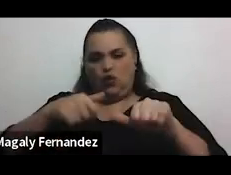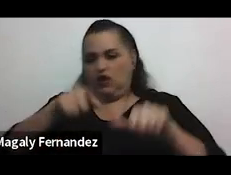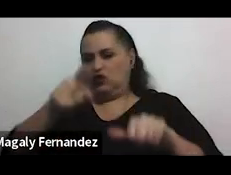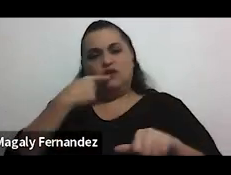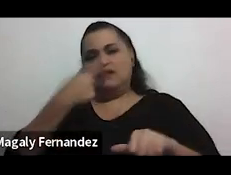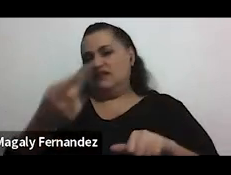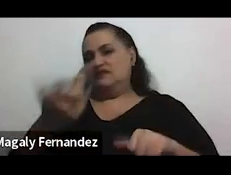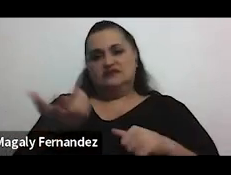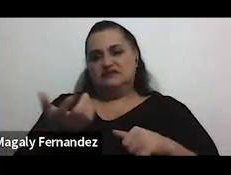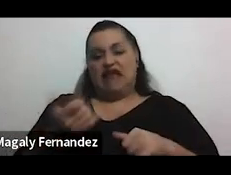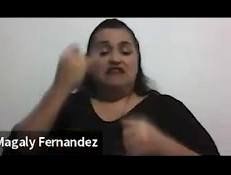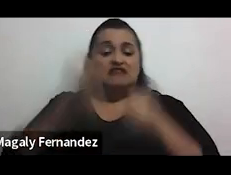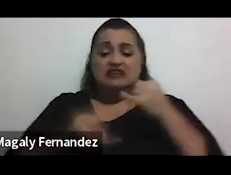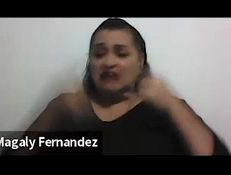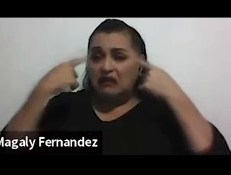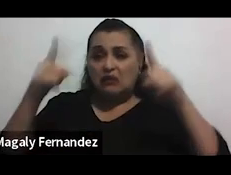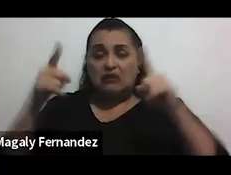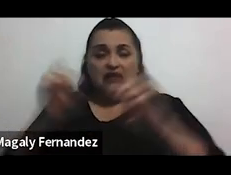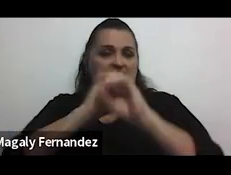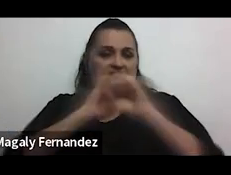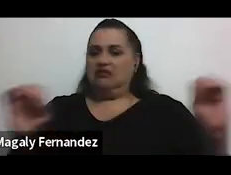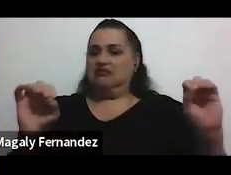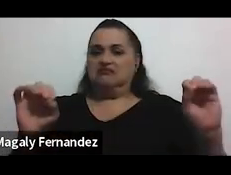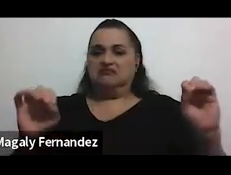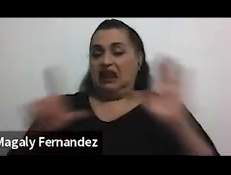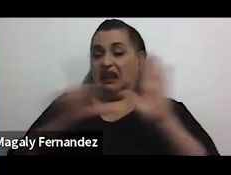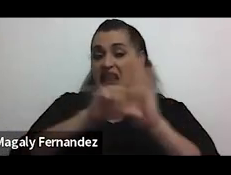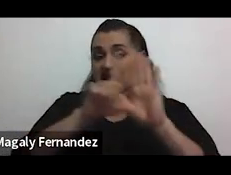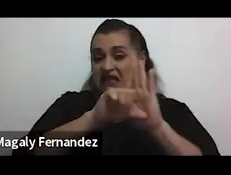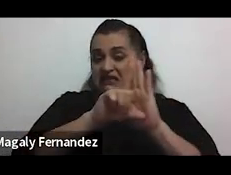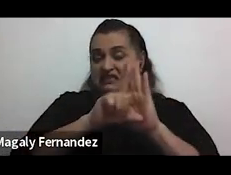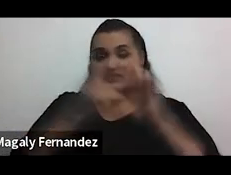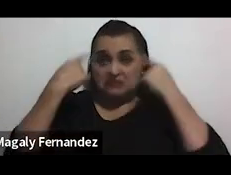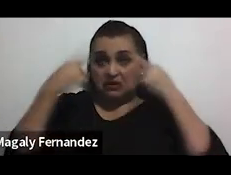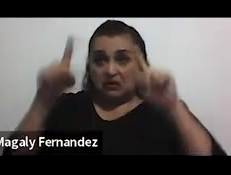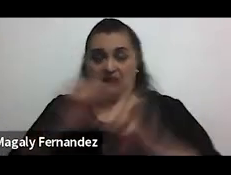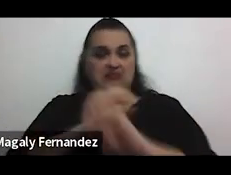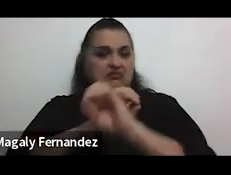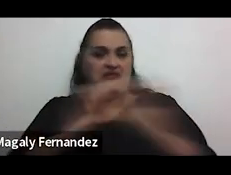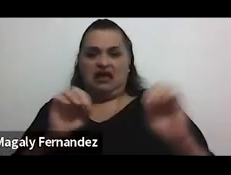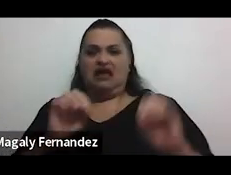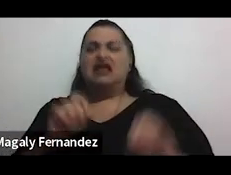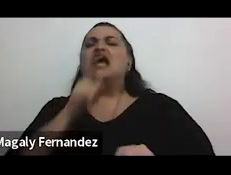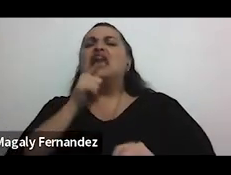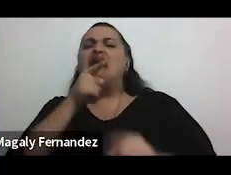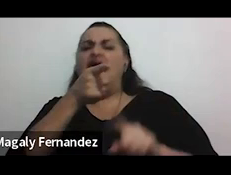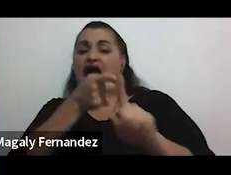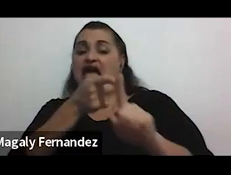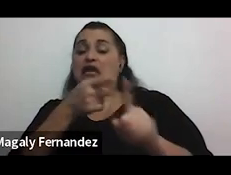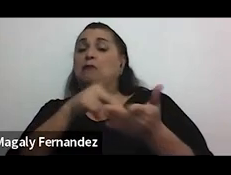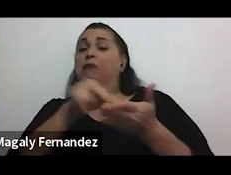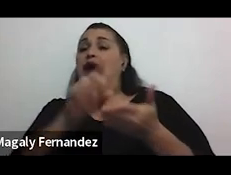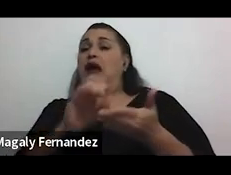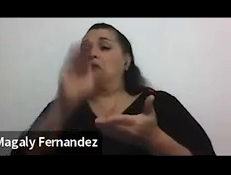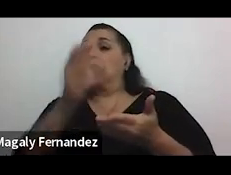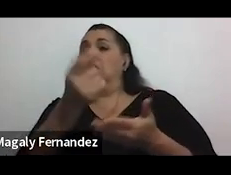diciendo ahí porque a la final no se llegan a a la final las leyes no llegan a nada y lo que cuenta ahí es el poder o si pagan un poquito más de